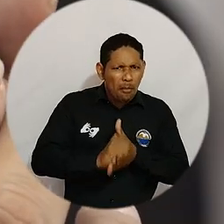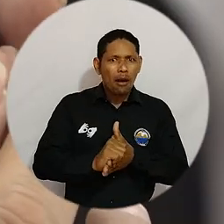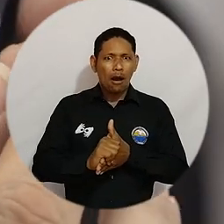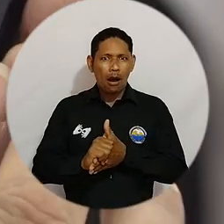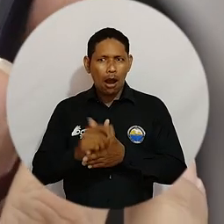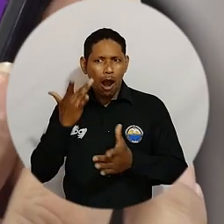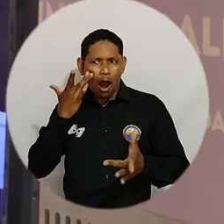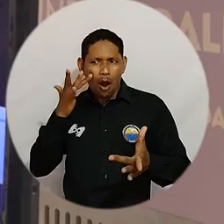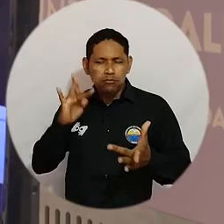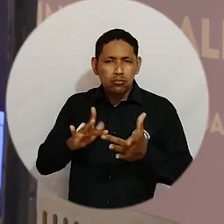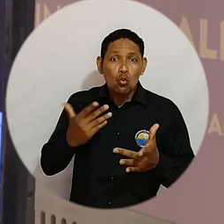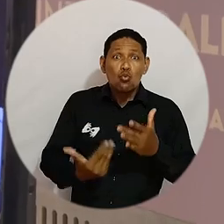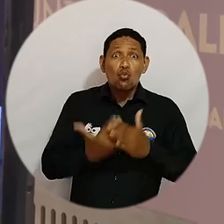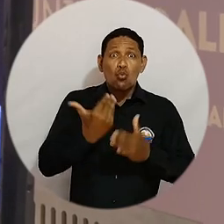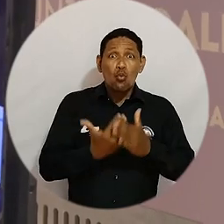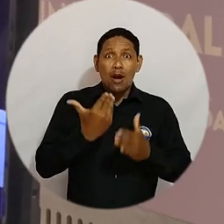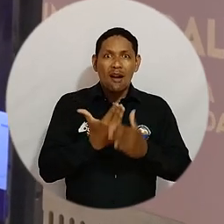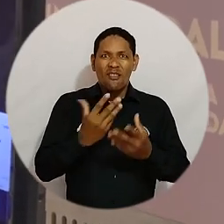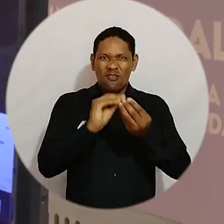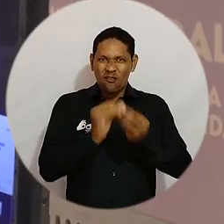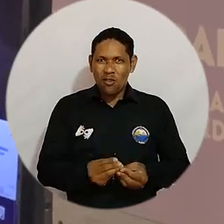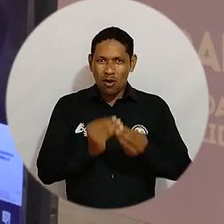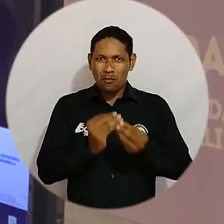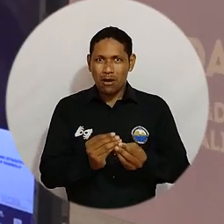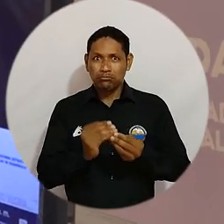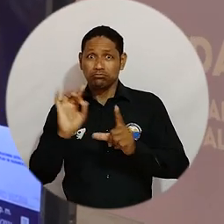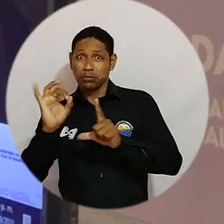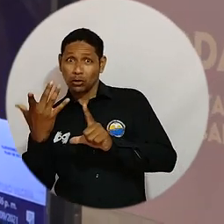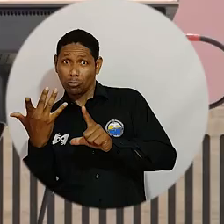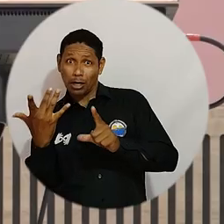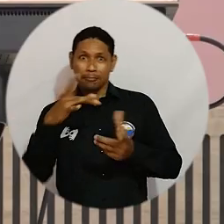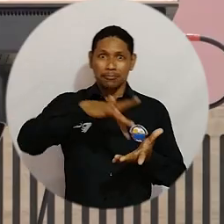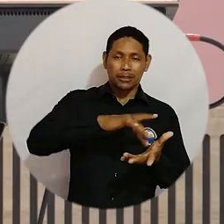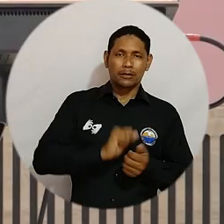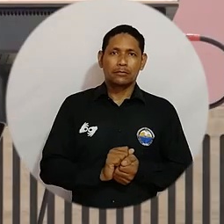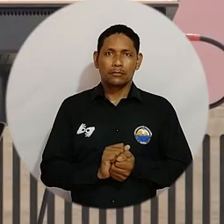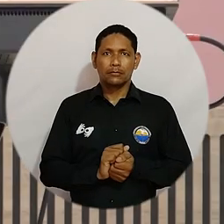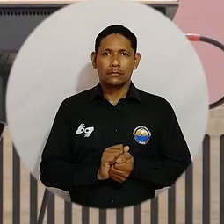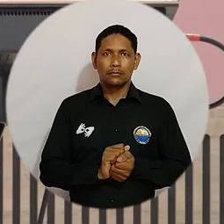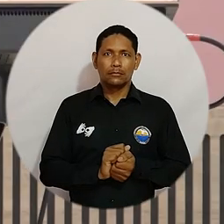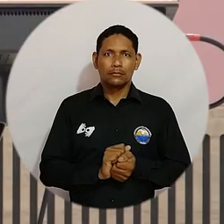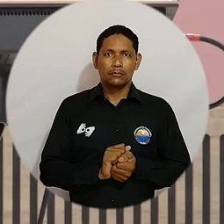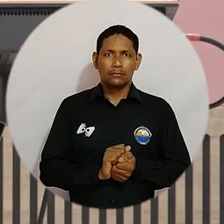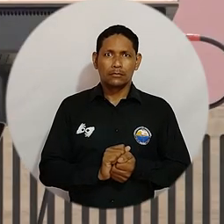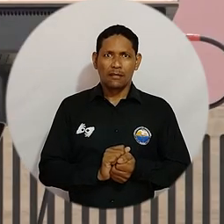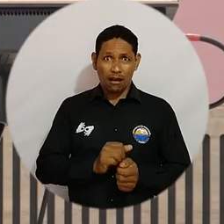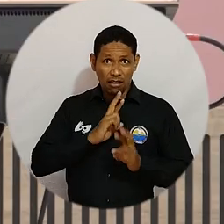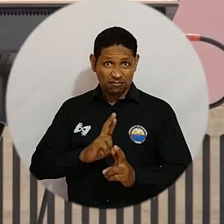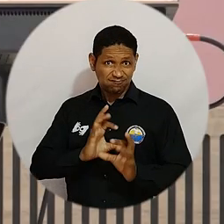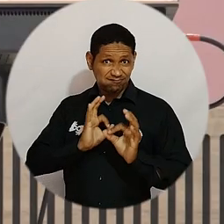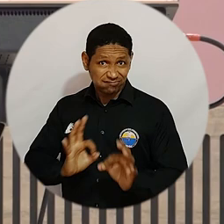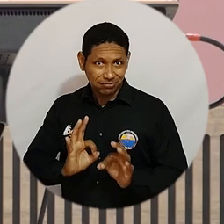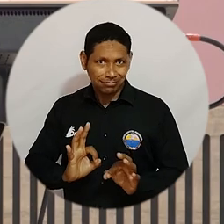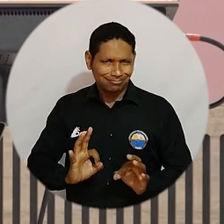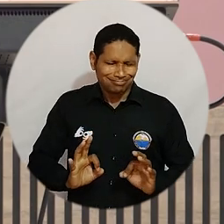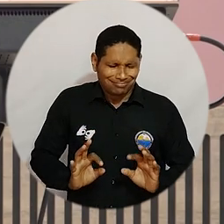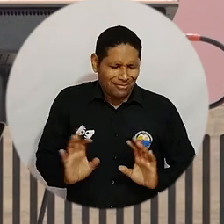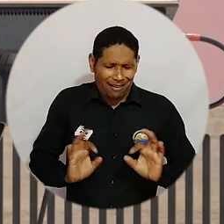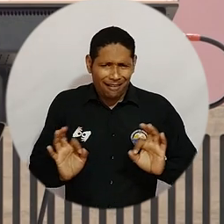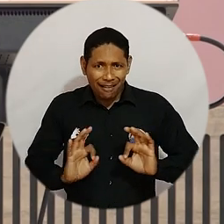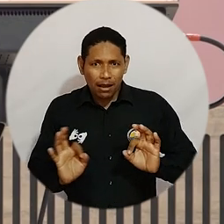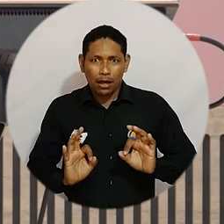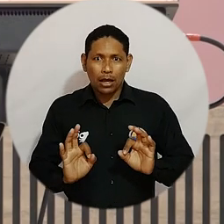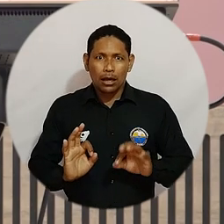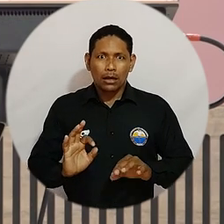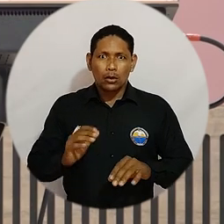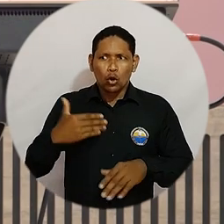para implementarlas en la nueva modalidad híbrida de actividades académicas. No hay respuestas absolutas, ni yo las tengo, ni me faltado, y creo que ninguno de ustedes, sino